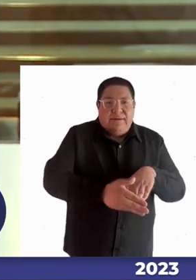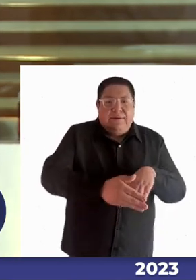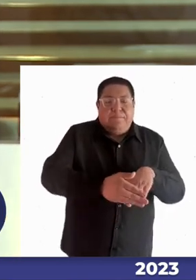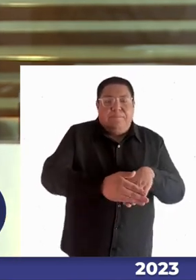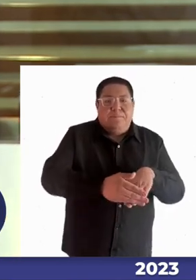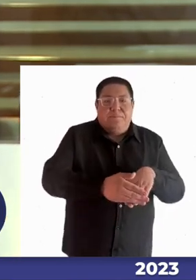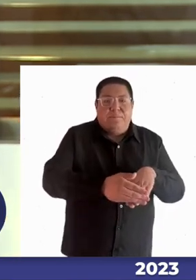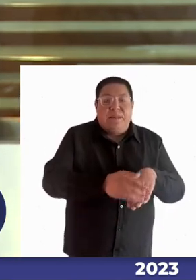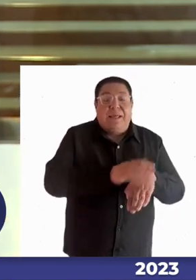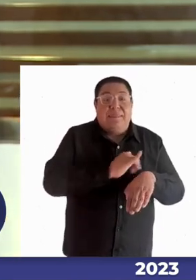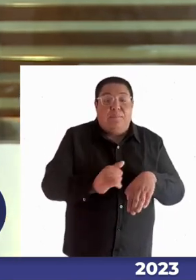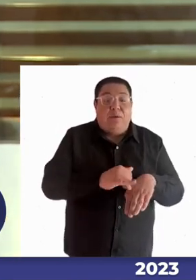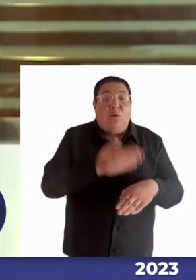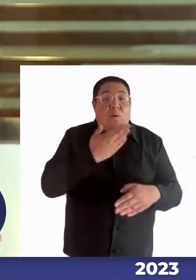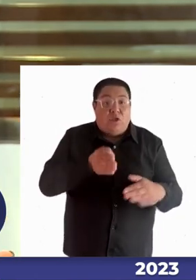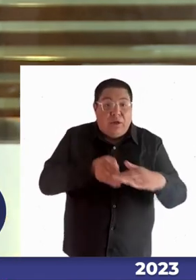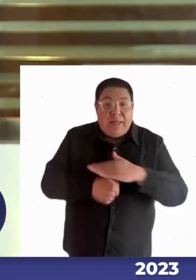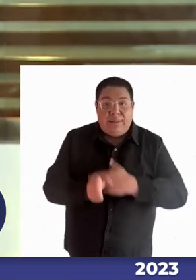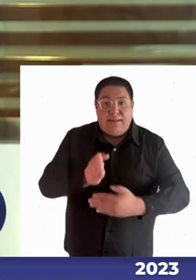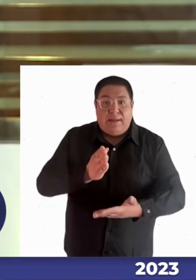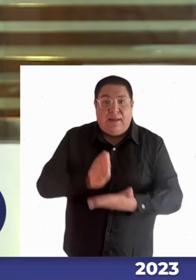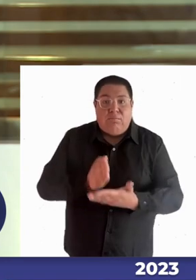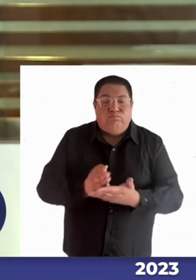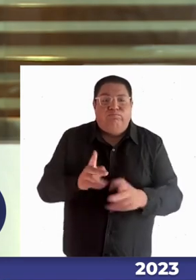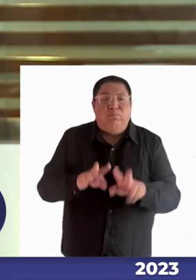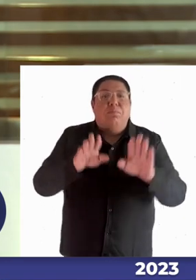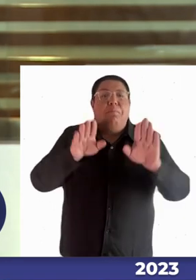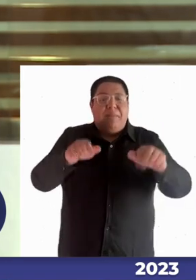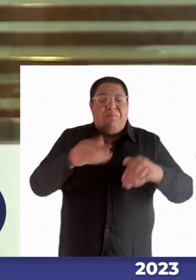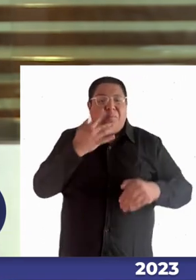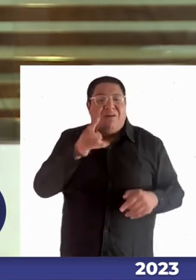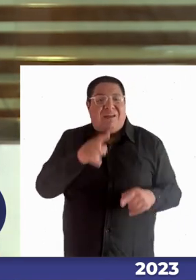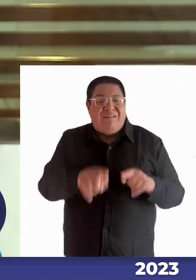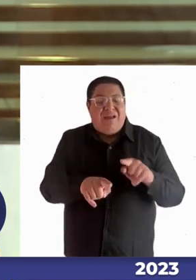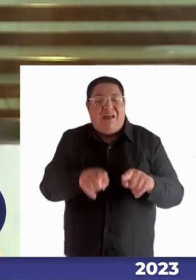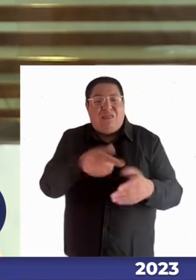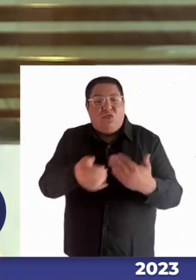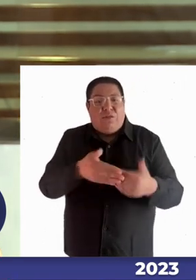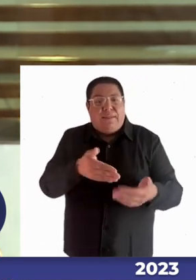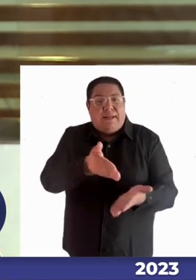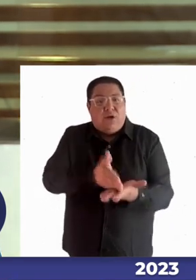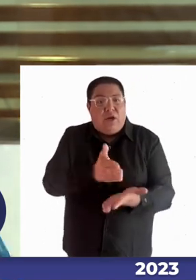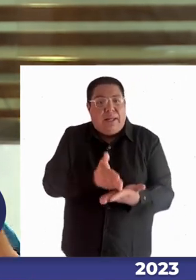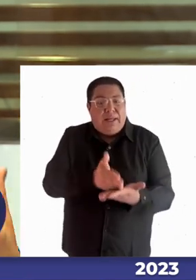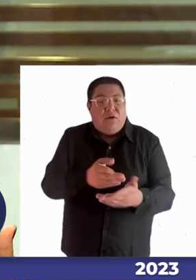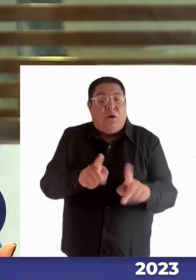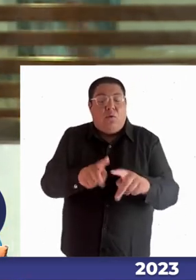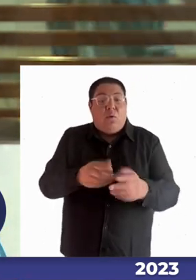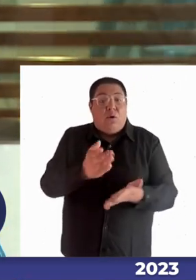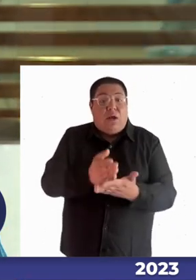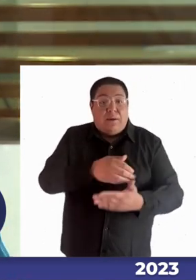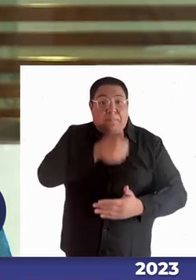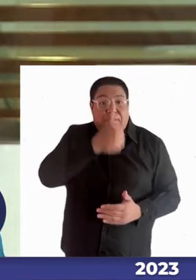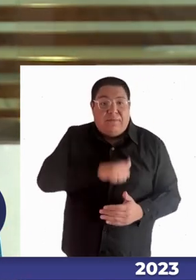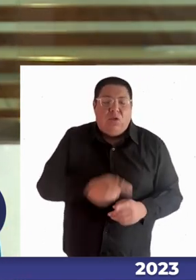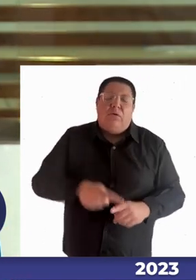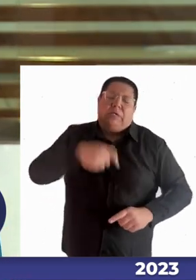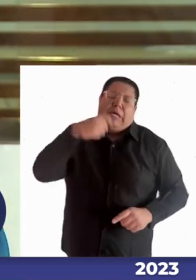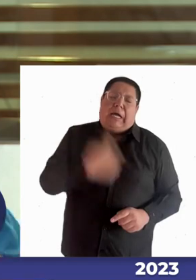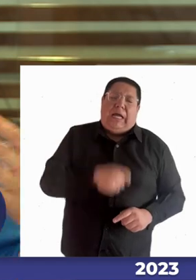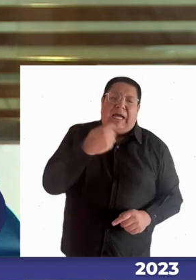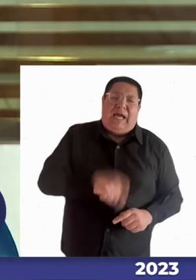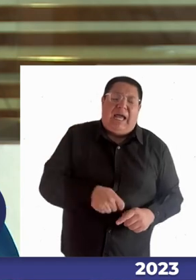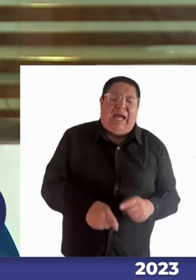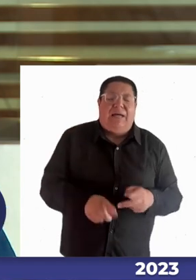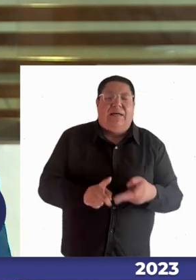escolar también por lo mismo porque si están en un colegio privado es mucho más caro en general les cobran más